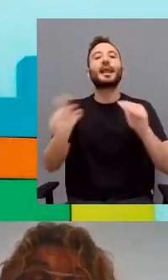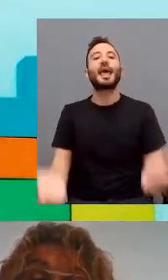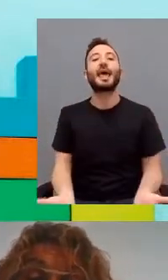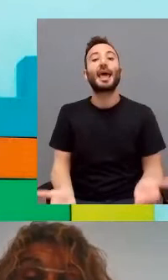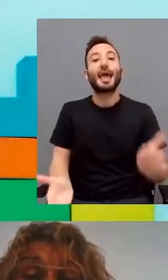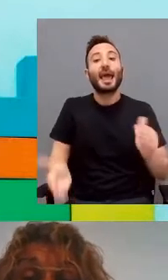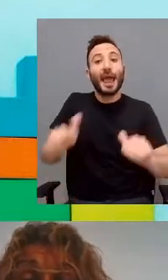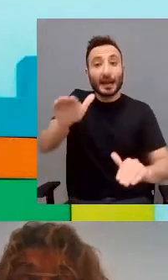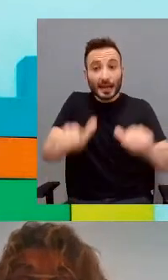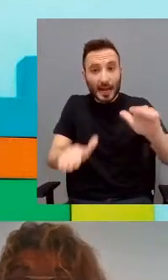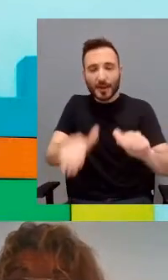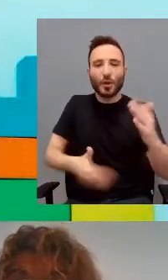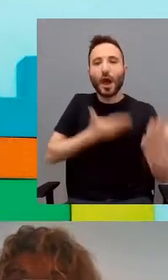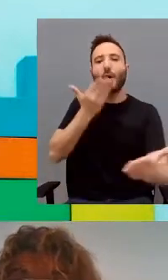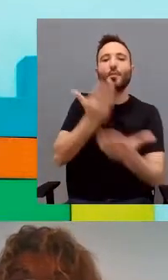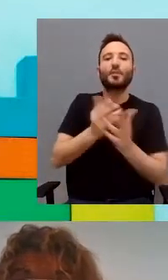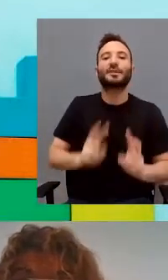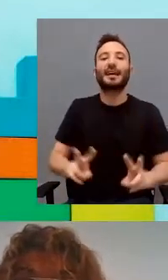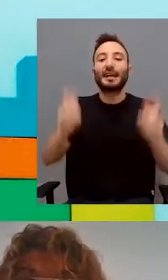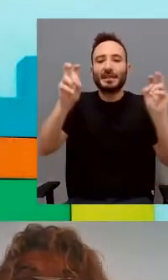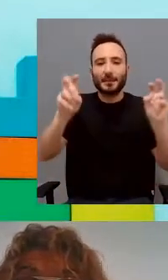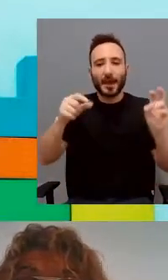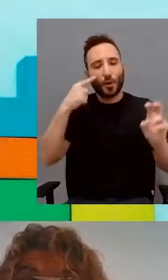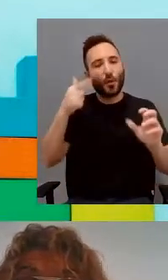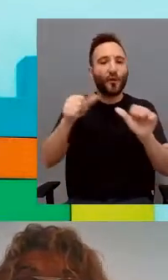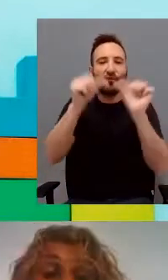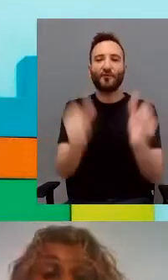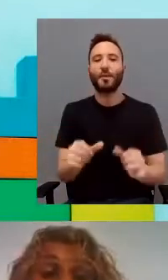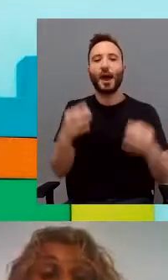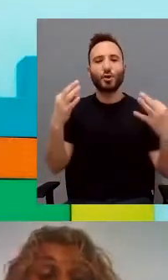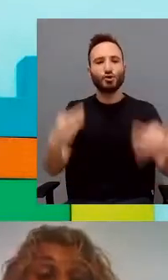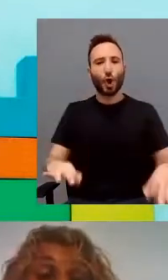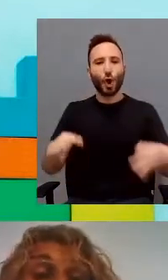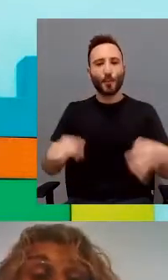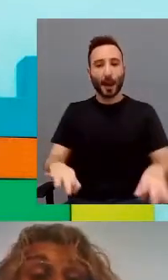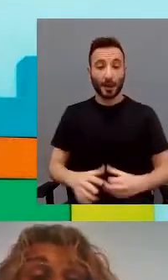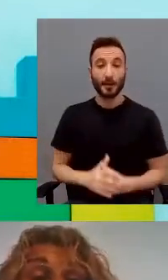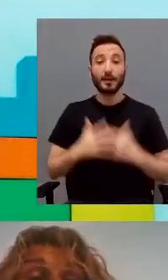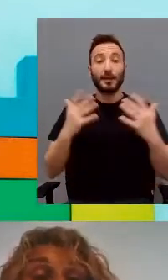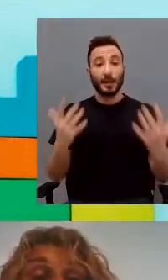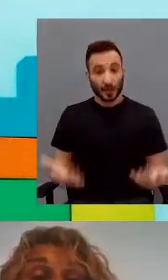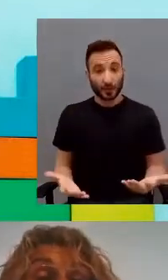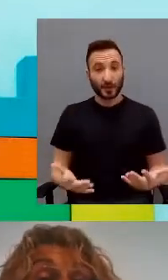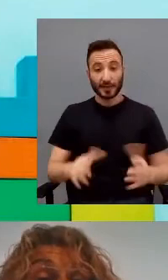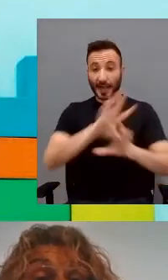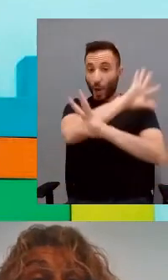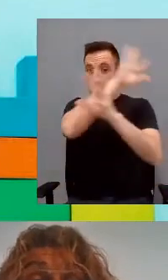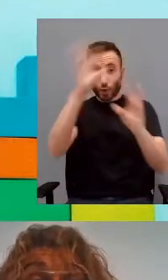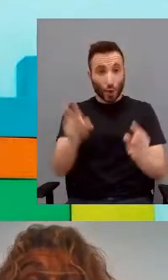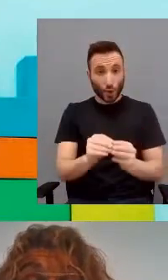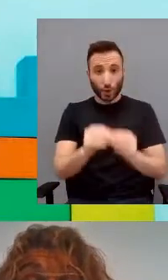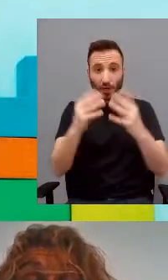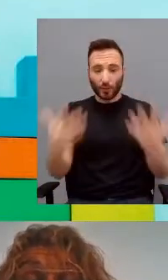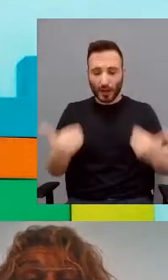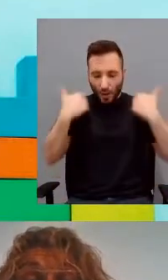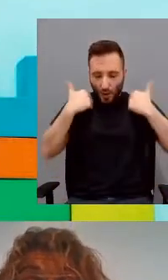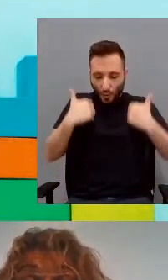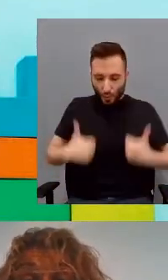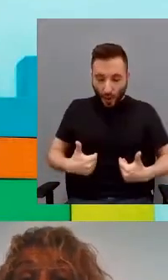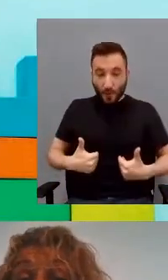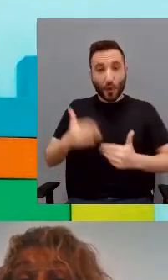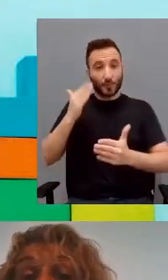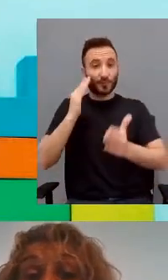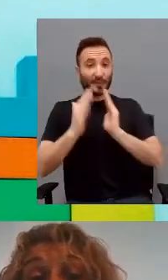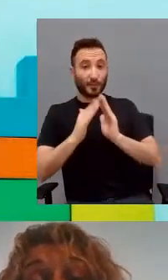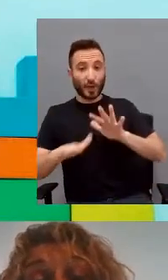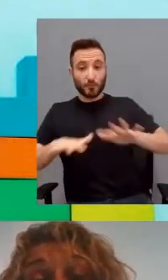que son las propuestas temáticas de una forma mucho más coherente. Entonces, ¿qué se concluye? Que la activación fisiológica del